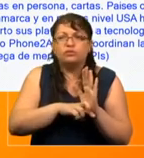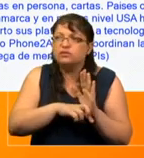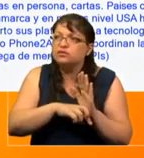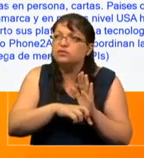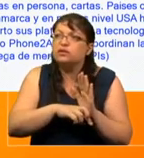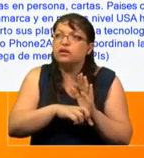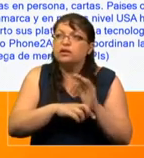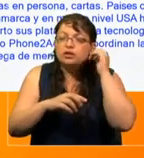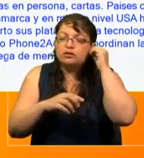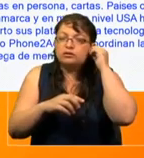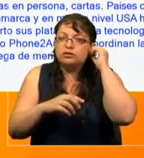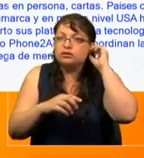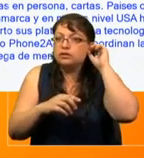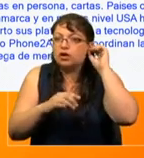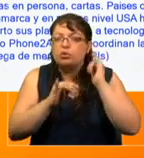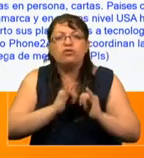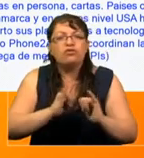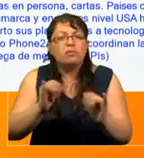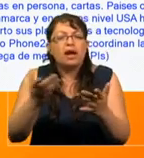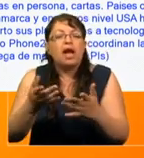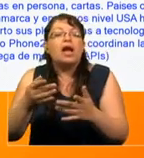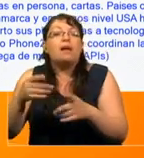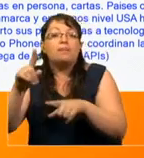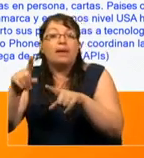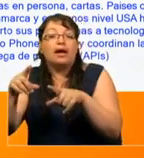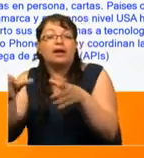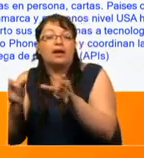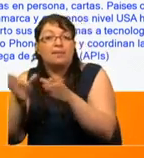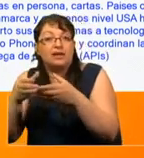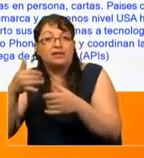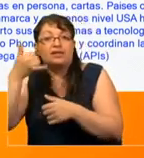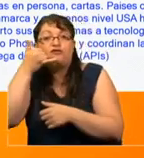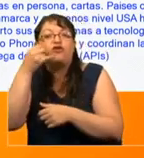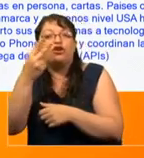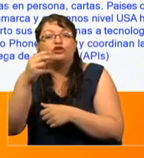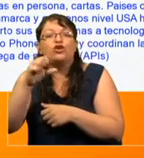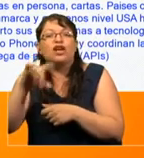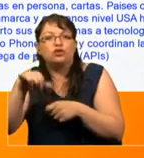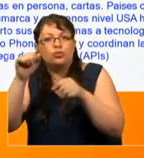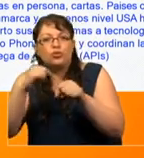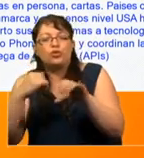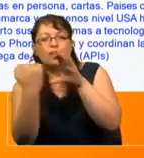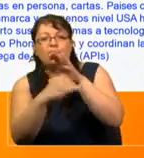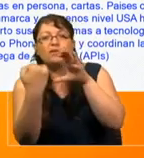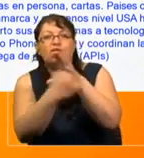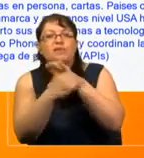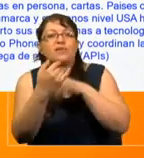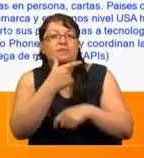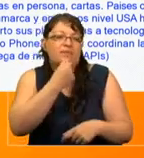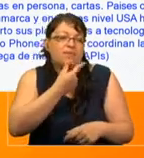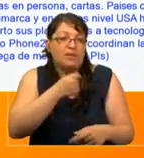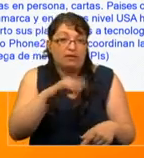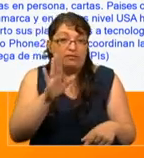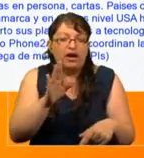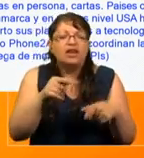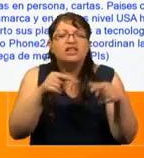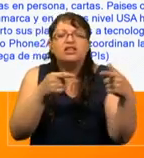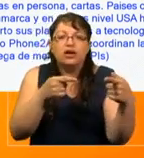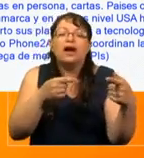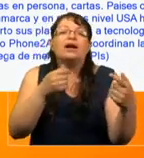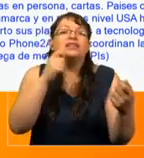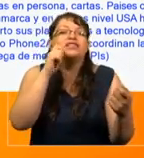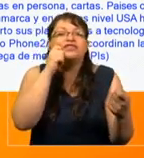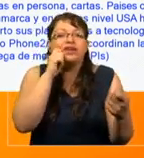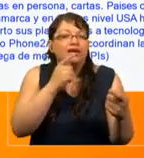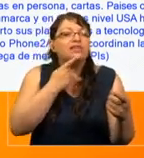compañías como Fun2Action pudiesen enviar los mensajes a los congresistas de una forma más fácil. Eso demuestra un interés